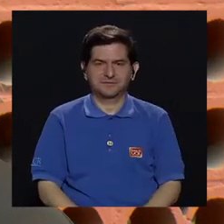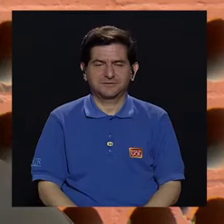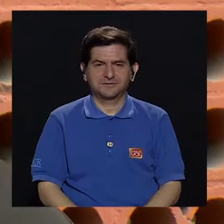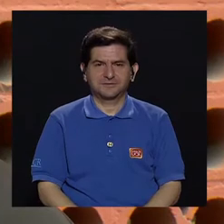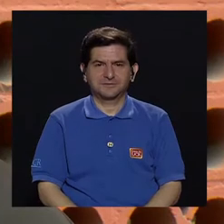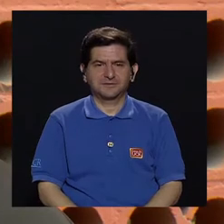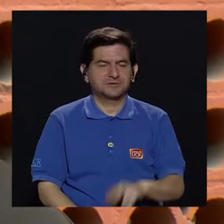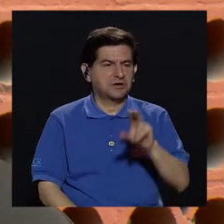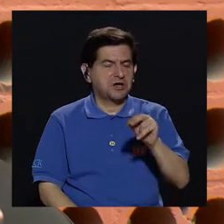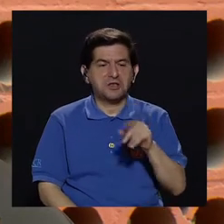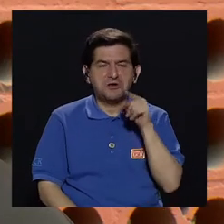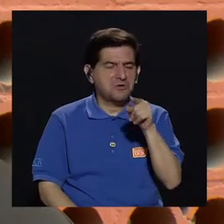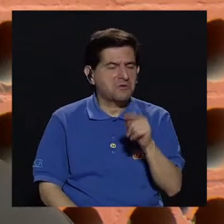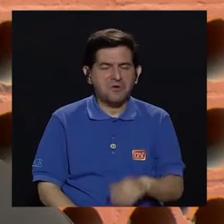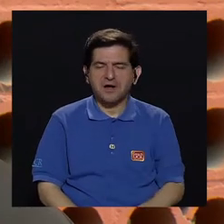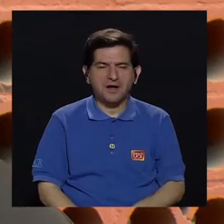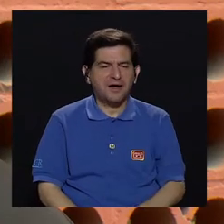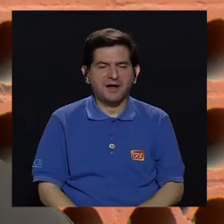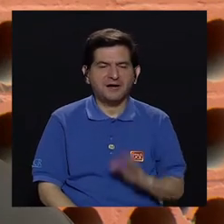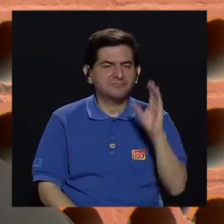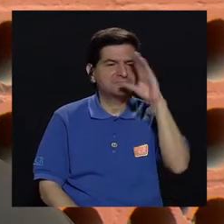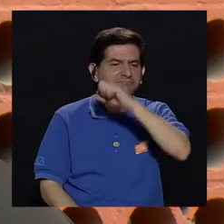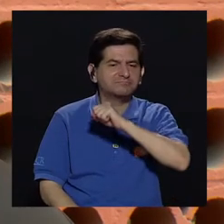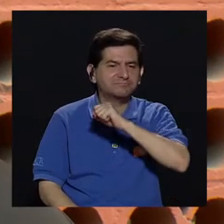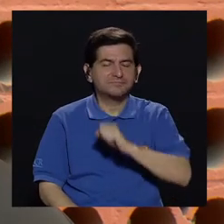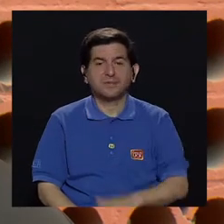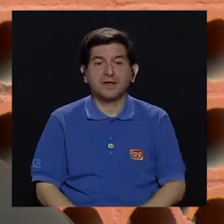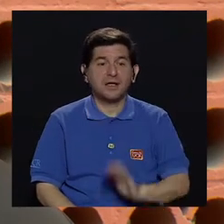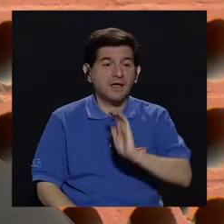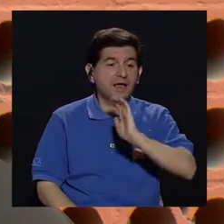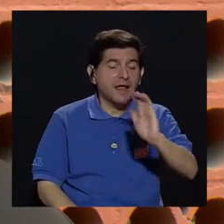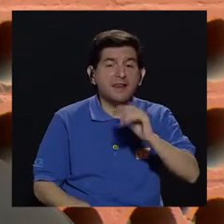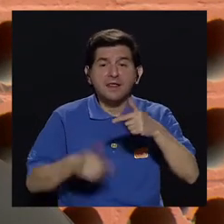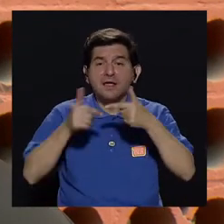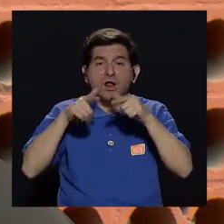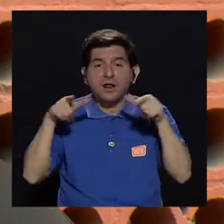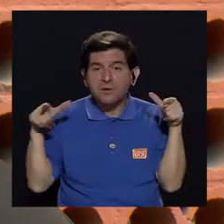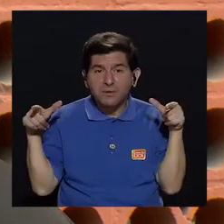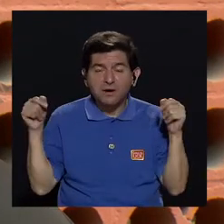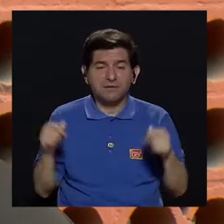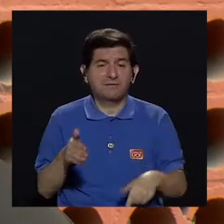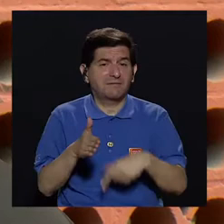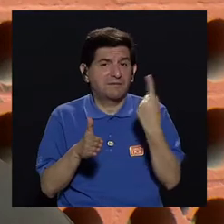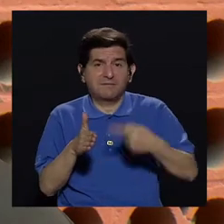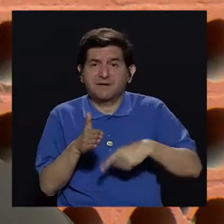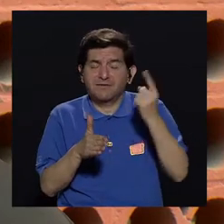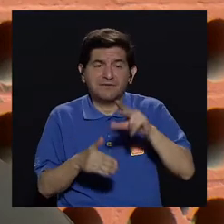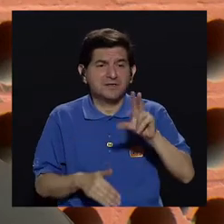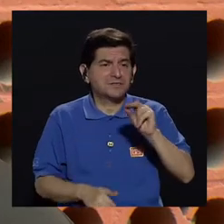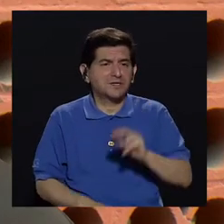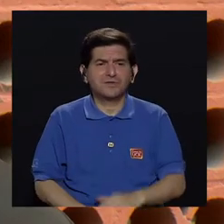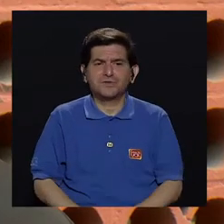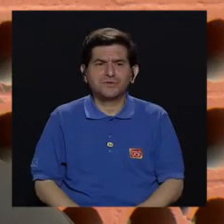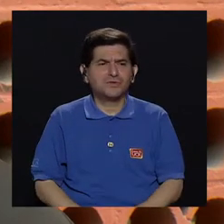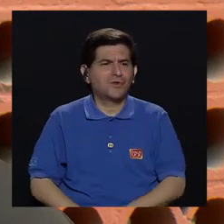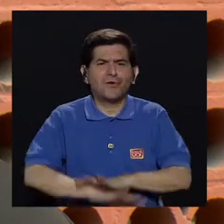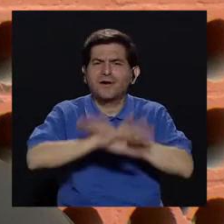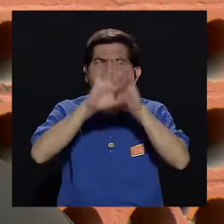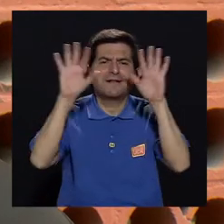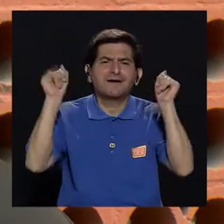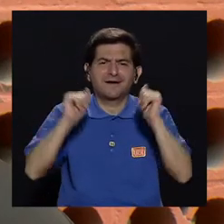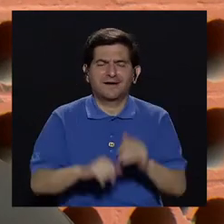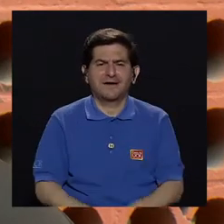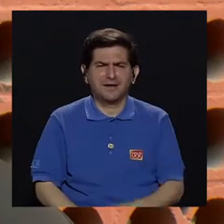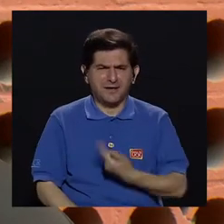no se les asume como tal, además el lenguaje del niño a veces no es lo suficientemente